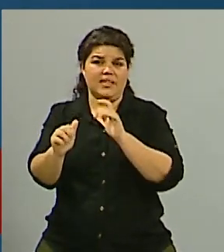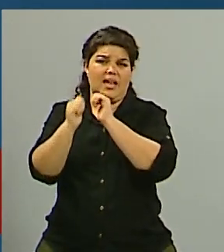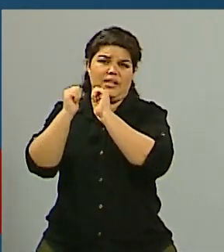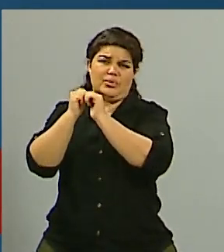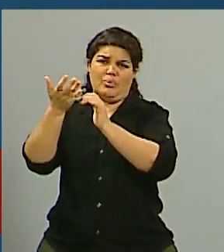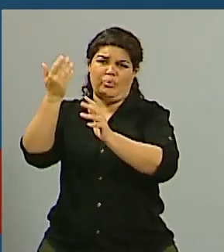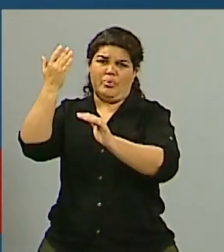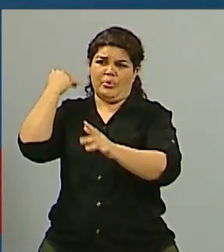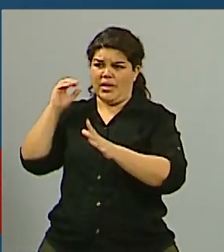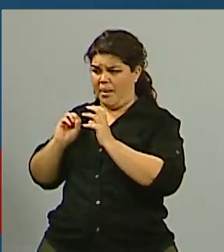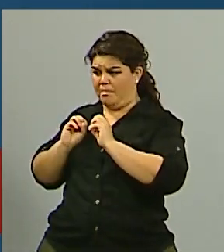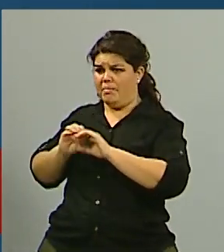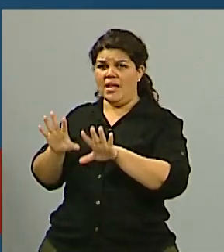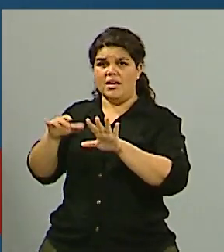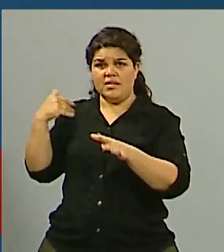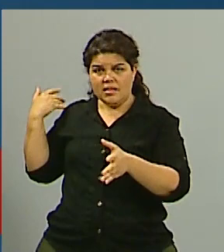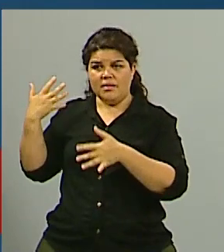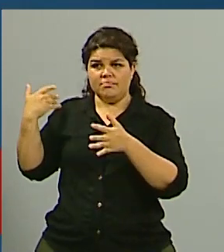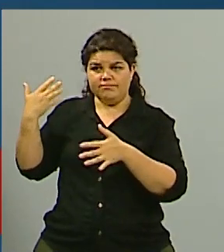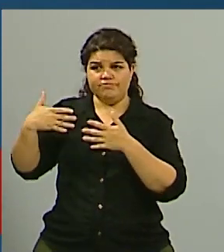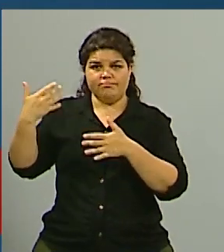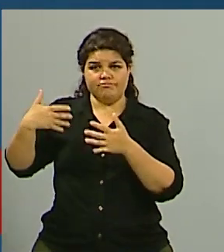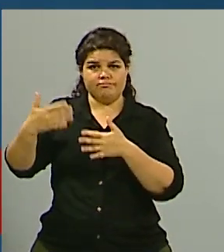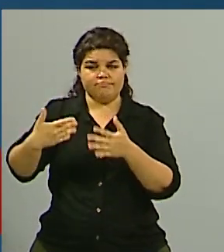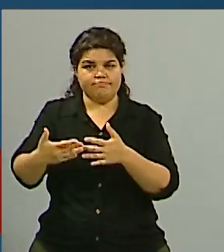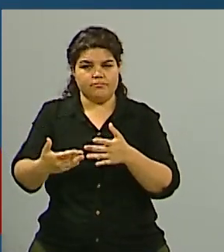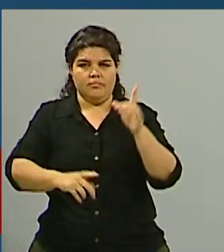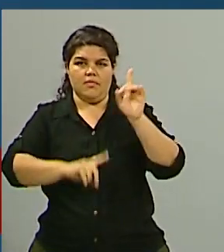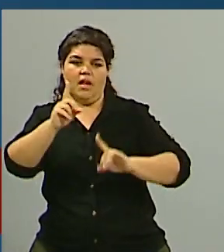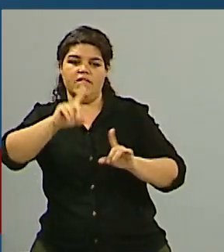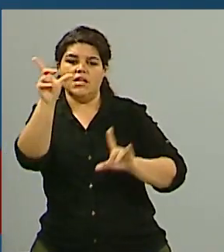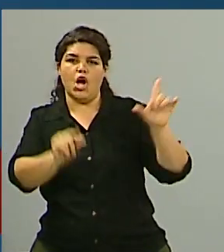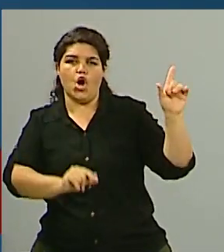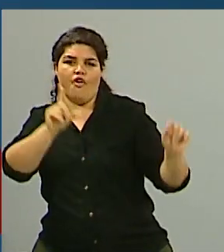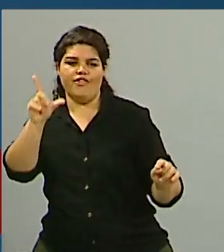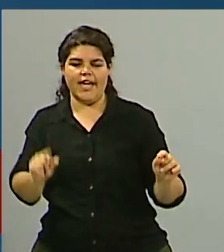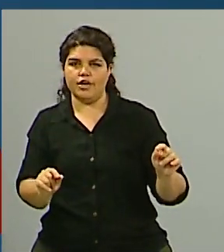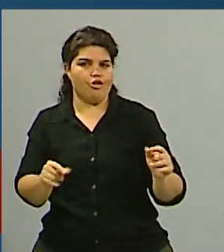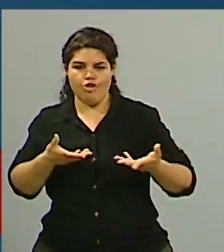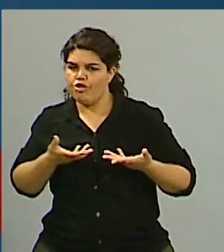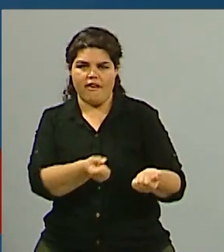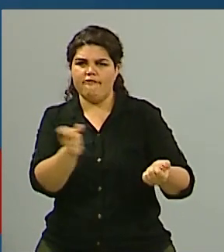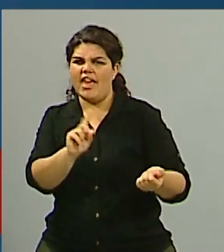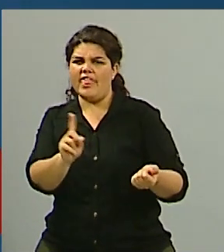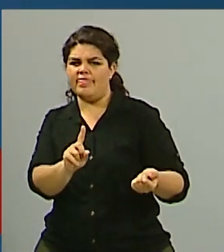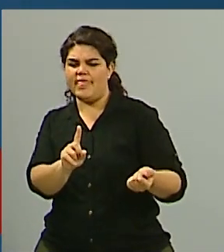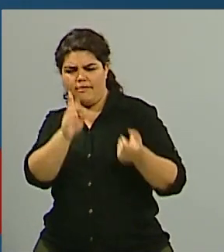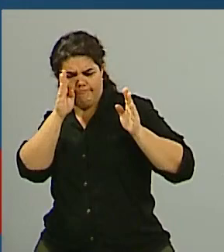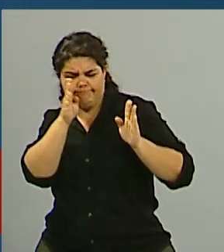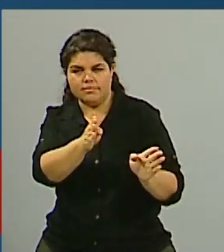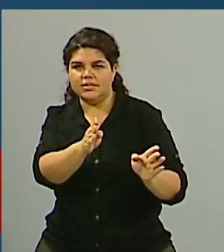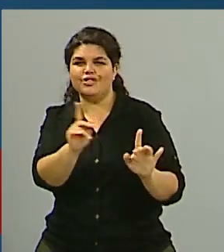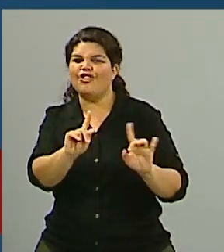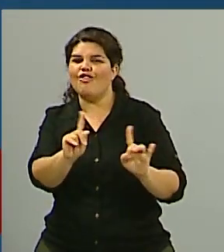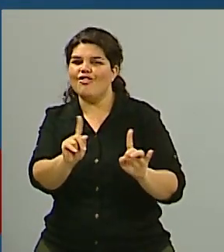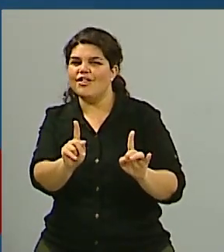hablando, más o menos, digo, porque hay gobiernos que tal vez no lo tuvieron como bandera y ahí le quería preguntar a usted, Guillermo, ¿cómo ha